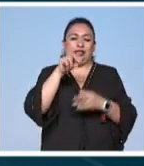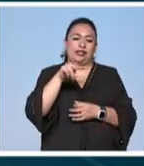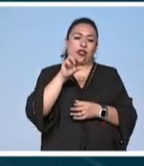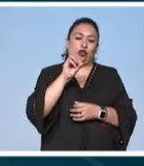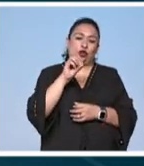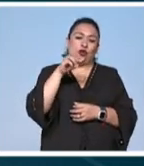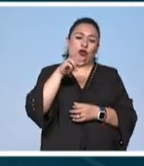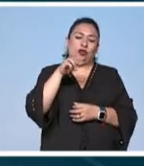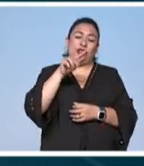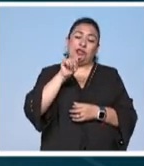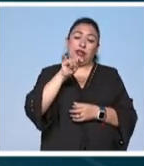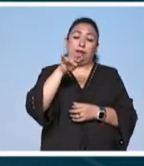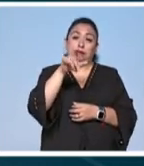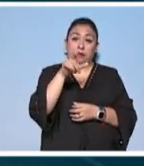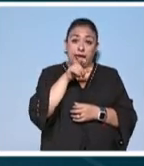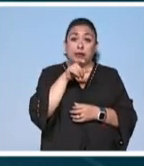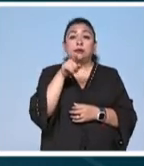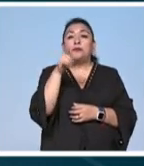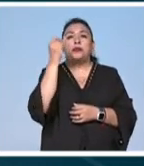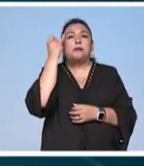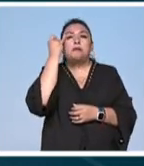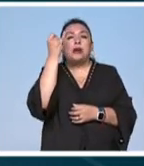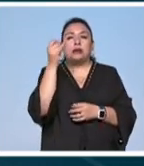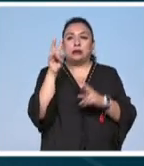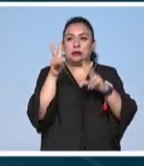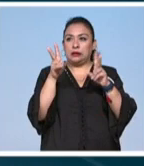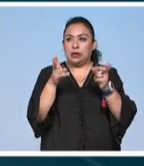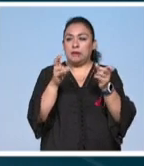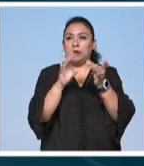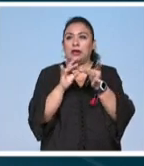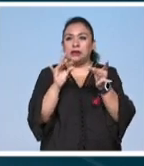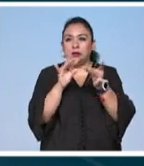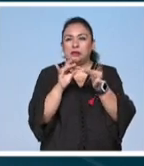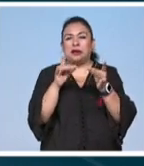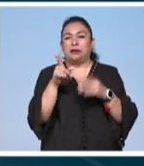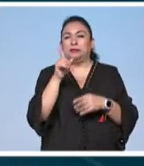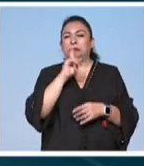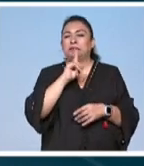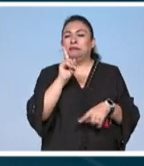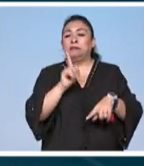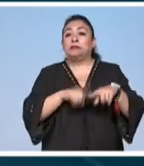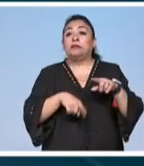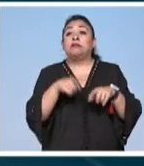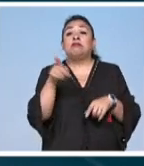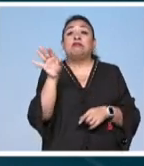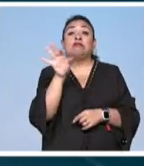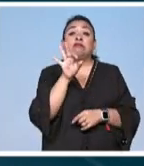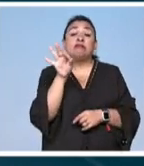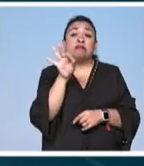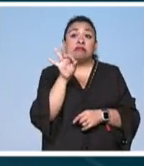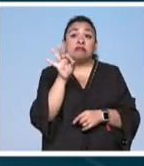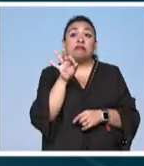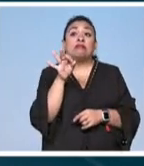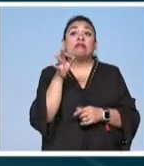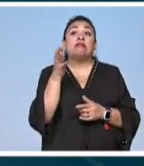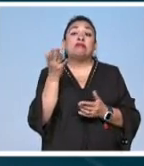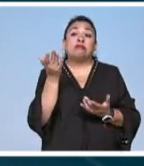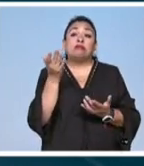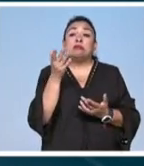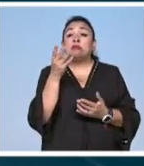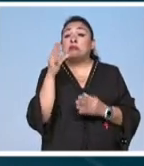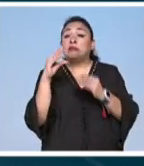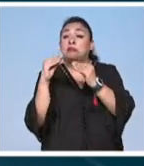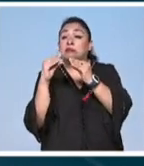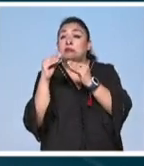en donde imagínense hablaba comentaba y desmentía los posibles los